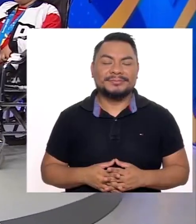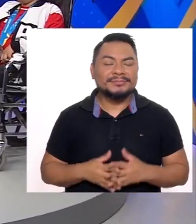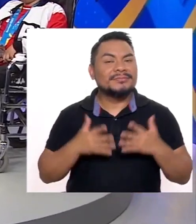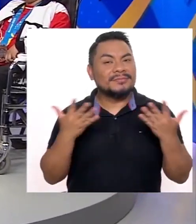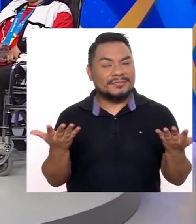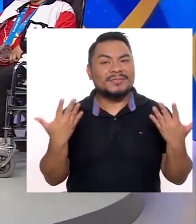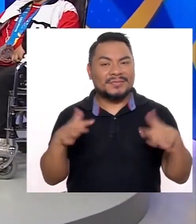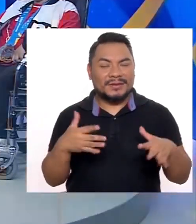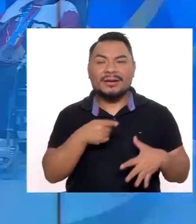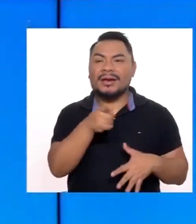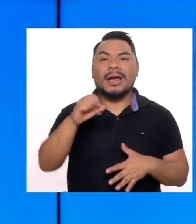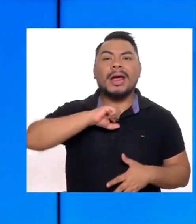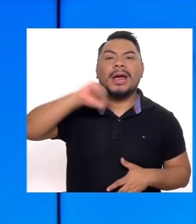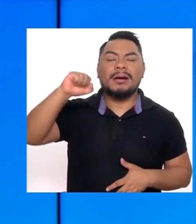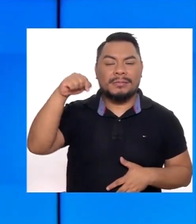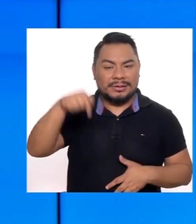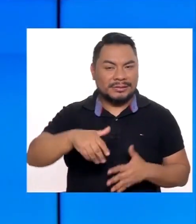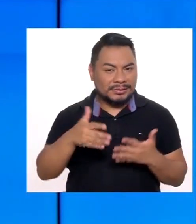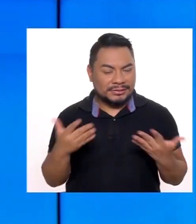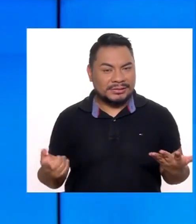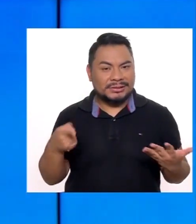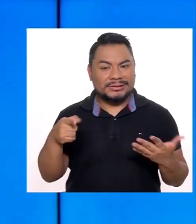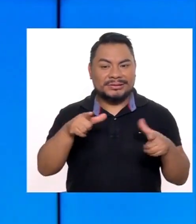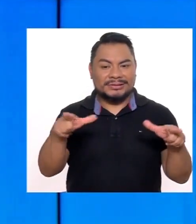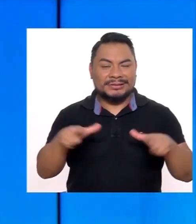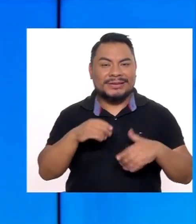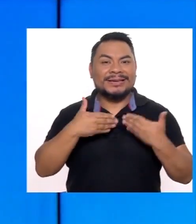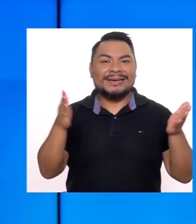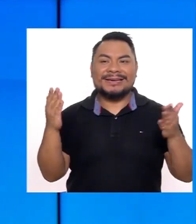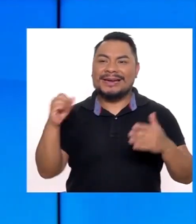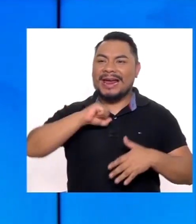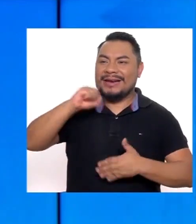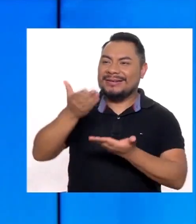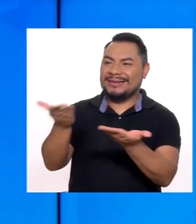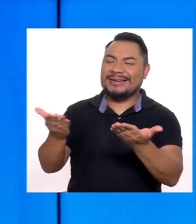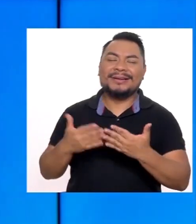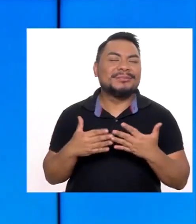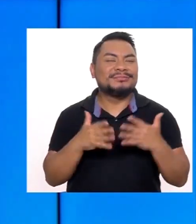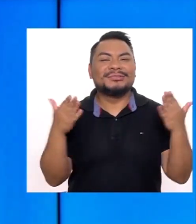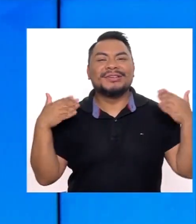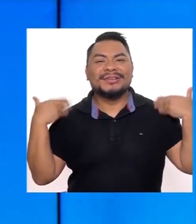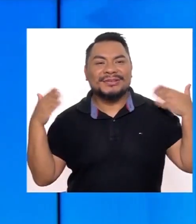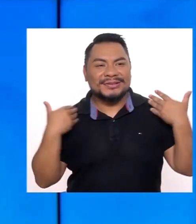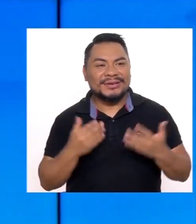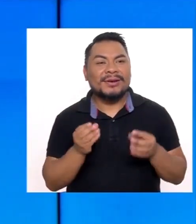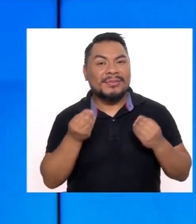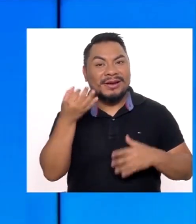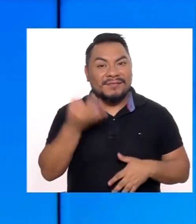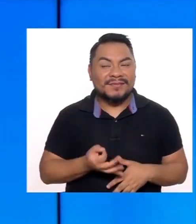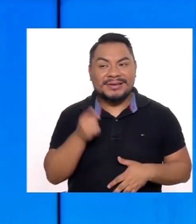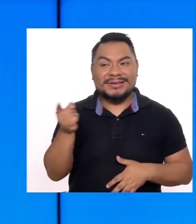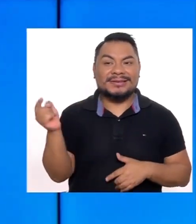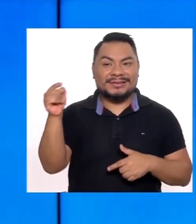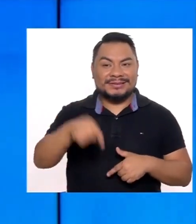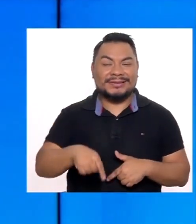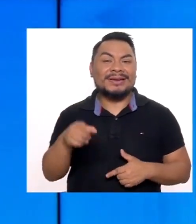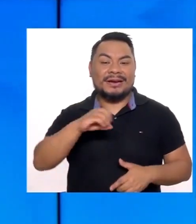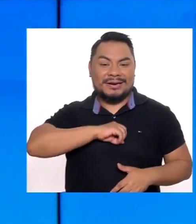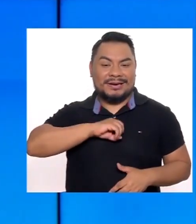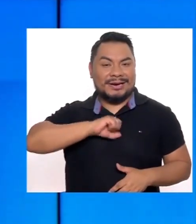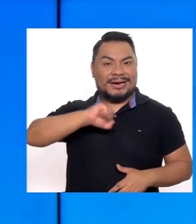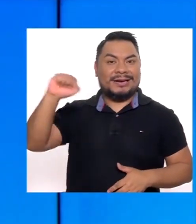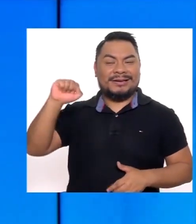Bueno, ya estamos Con nuestros campeones Aquí en el set de Sin Barreras Y estamos muy contentos Porque de verdad Han traído sus